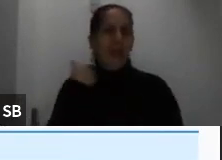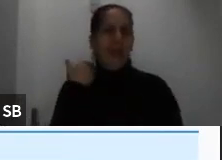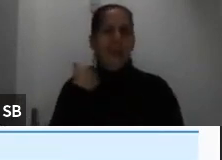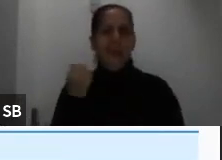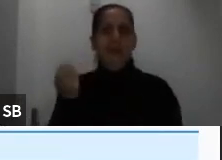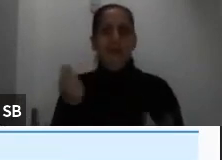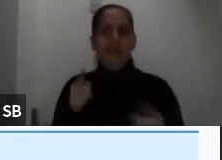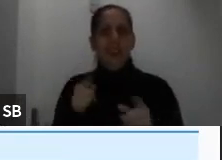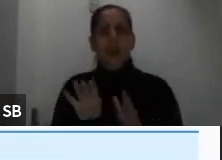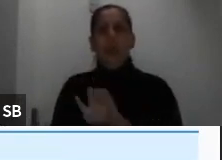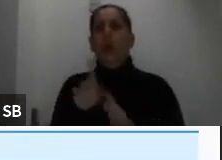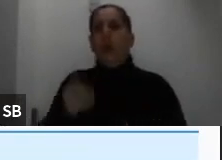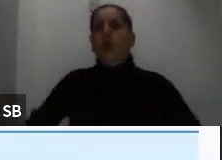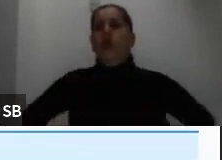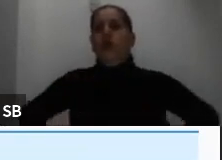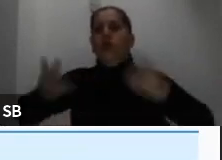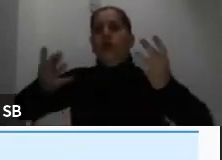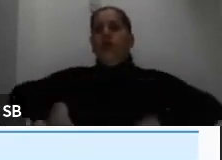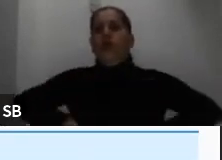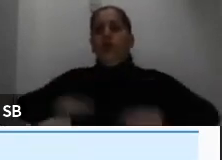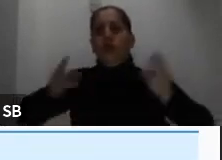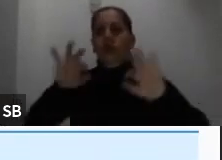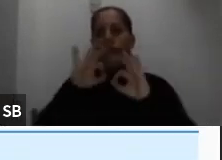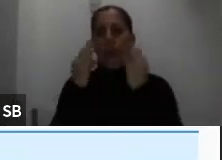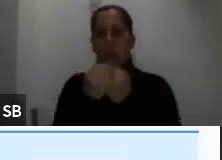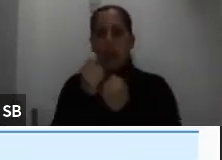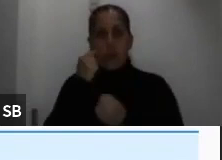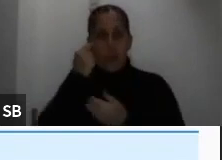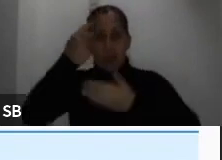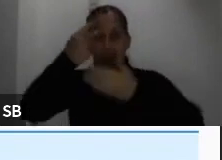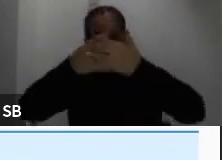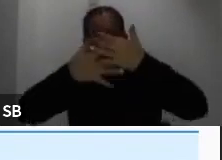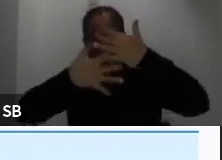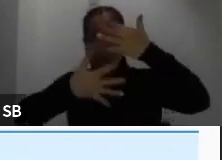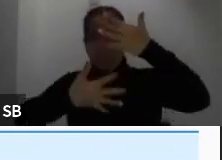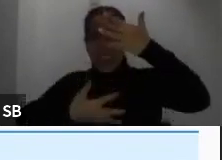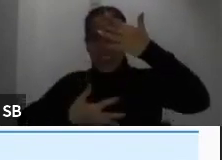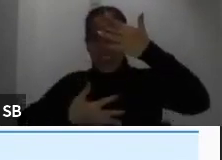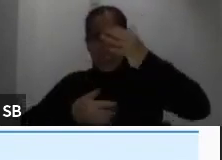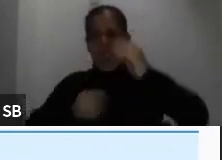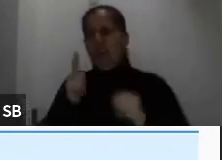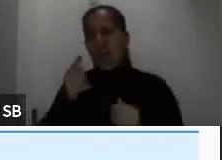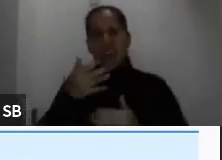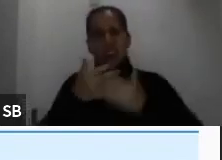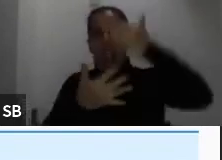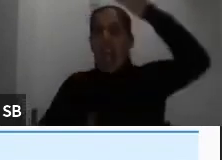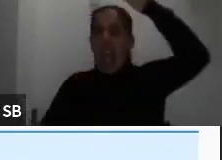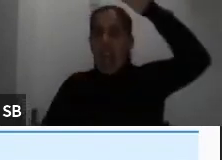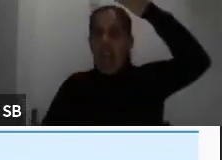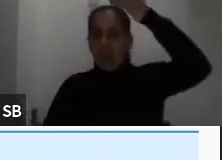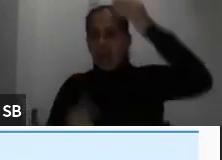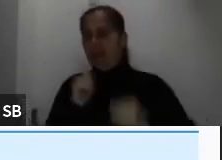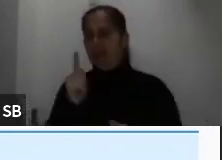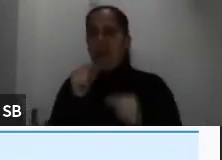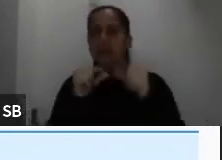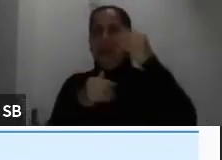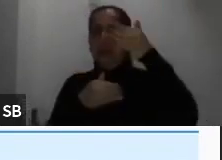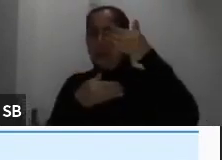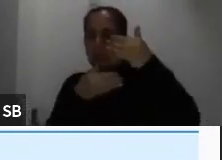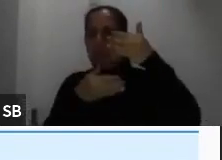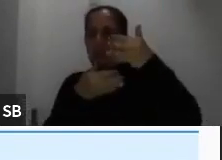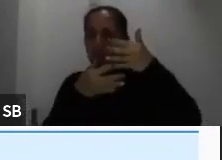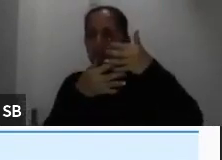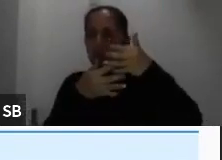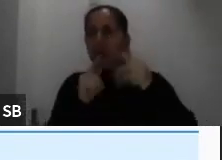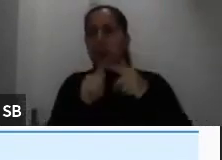gastos familiares y aquí ustedes van a ver una lista que no es muy extensa pero sí tiene varios aspectos por